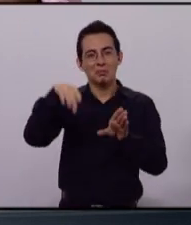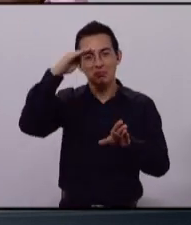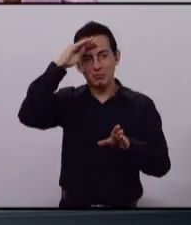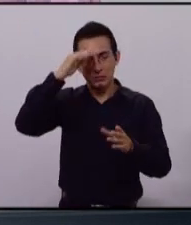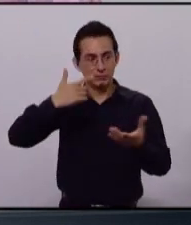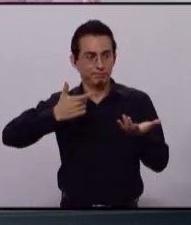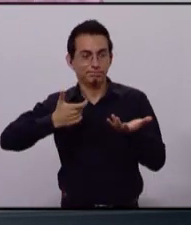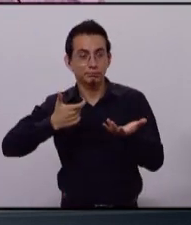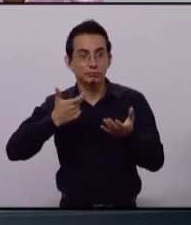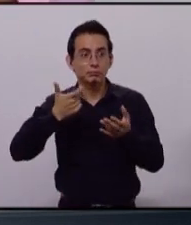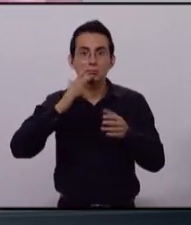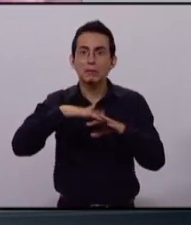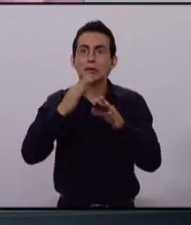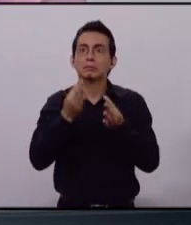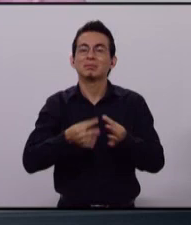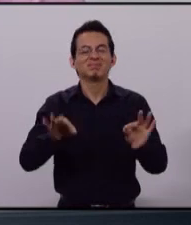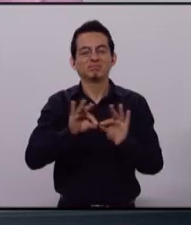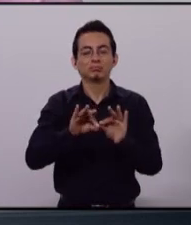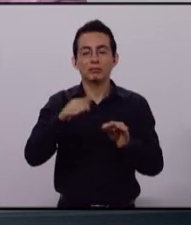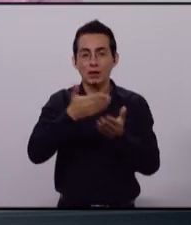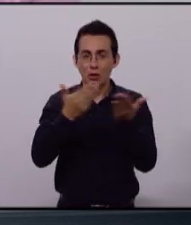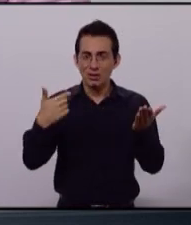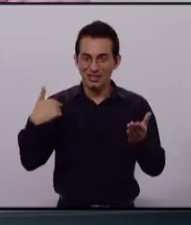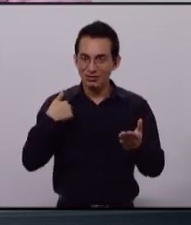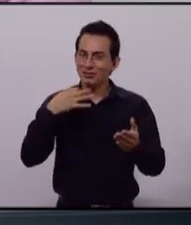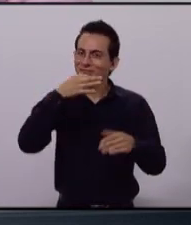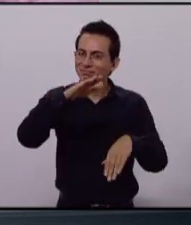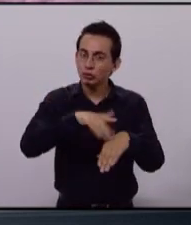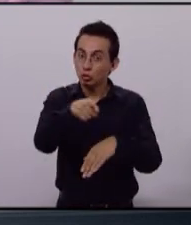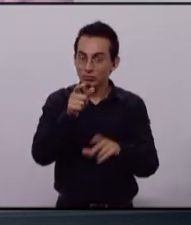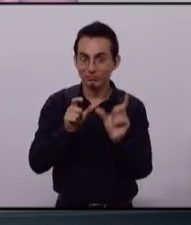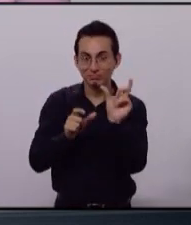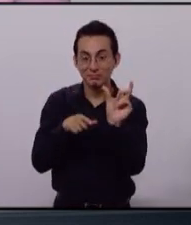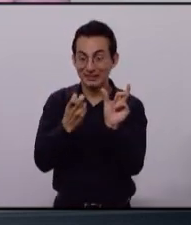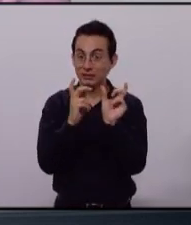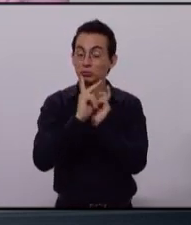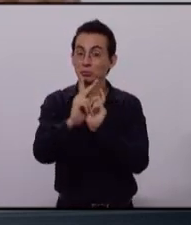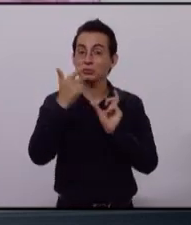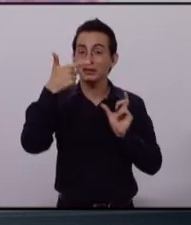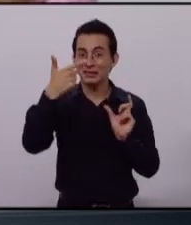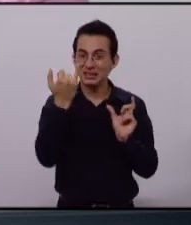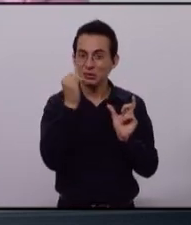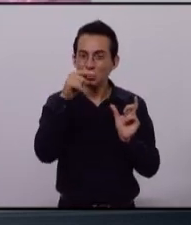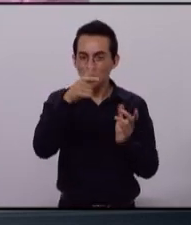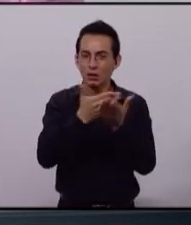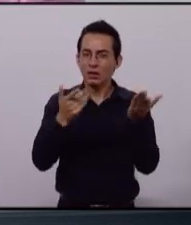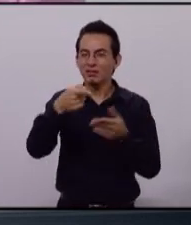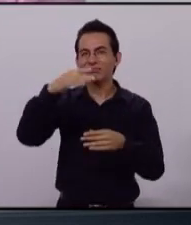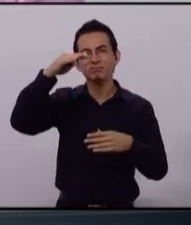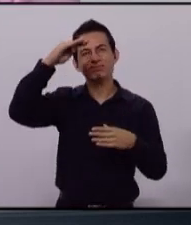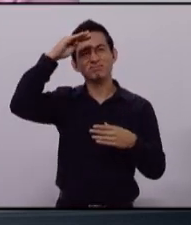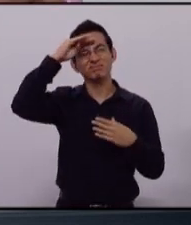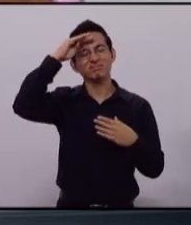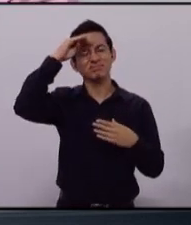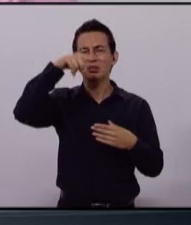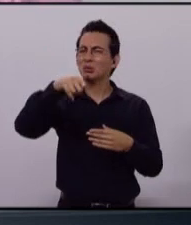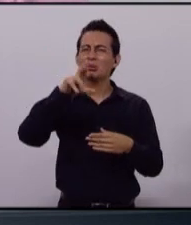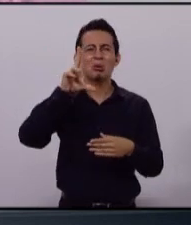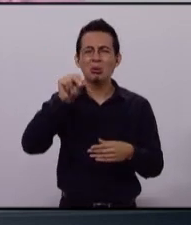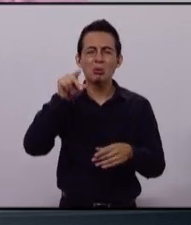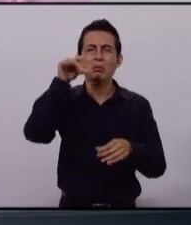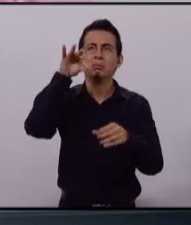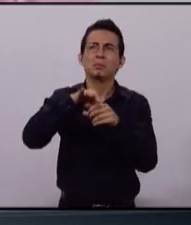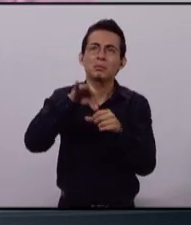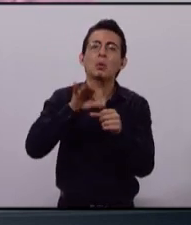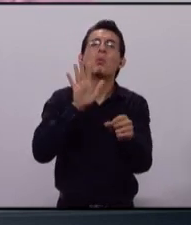fuego. Tenemos nuestra credencial de elector. Te invito este 7 de junio a que reflexiones, a que no votes por